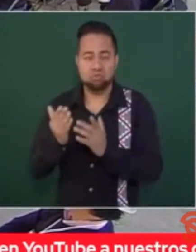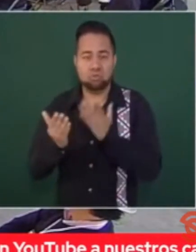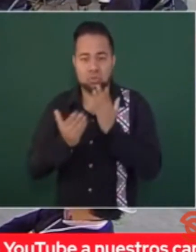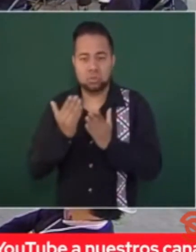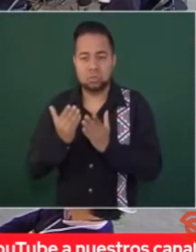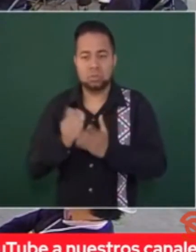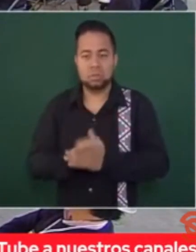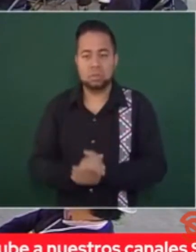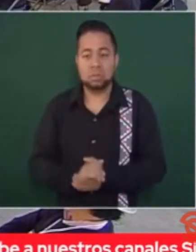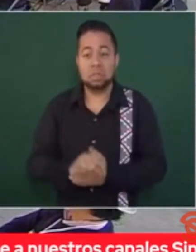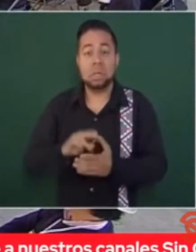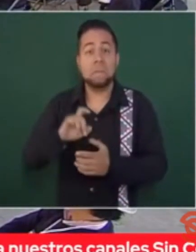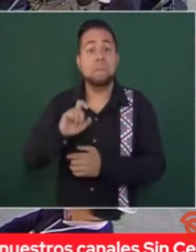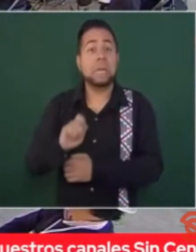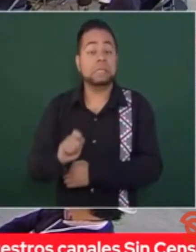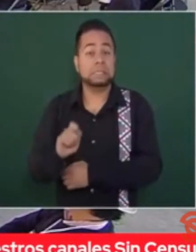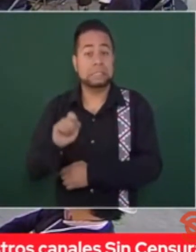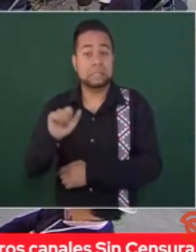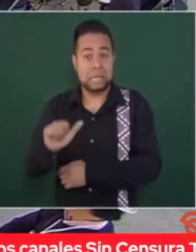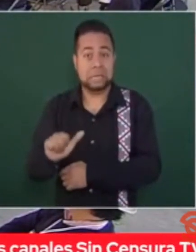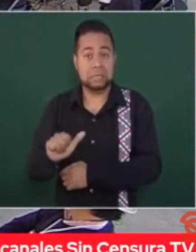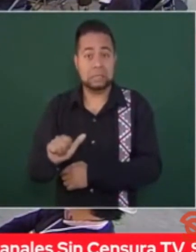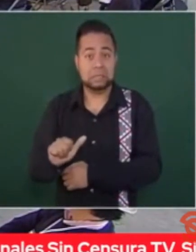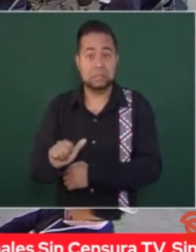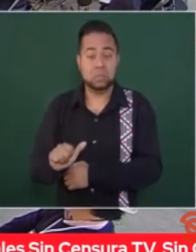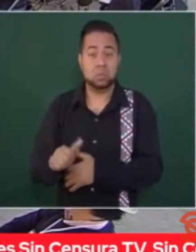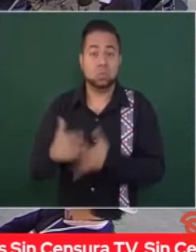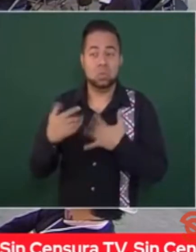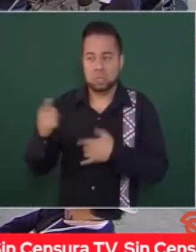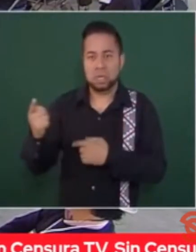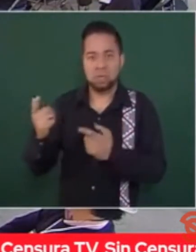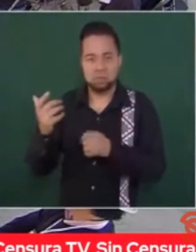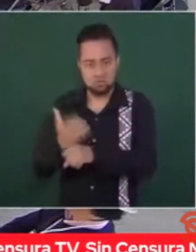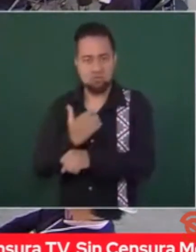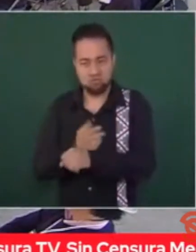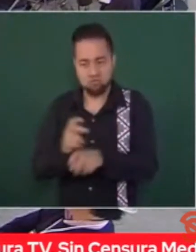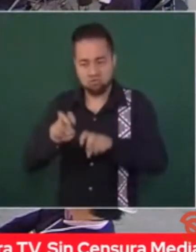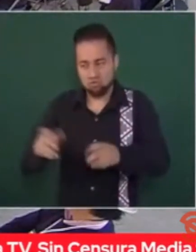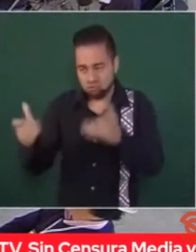26, la almirante también que nos acompañó.